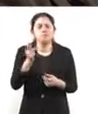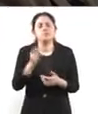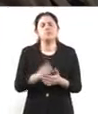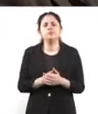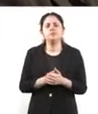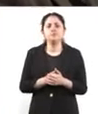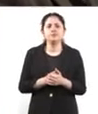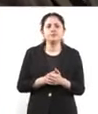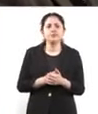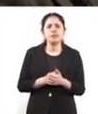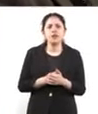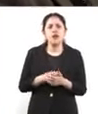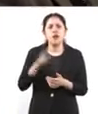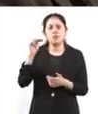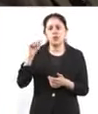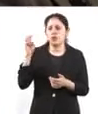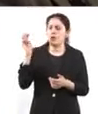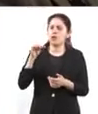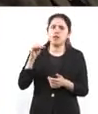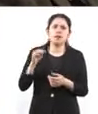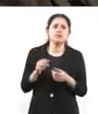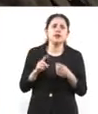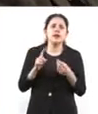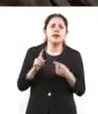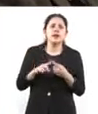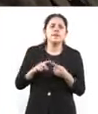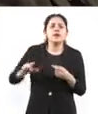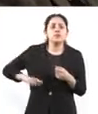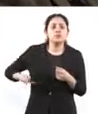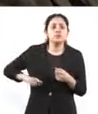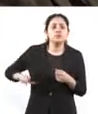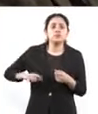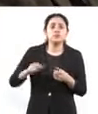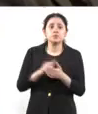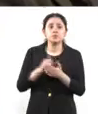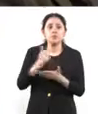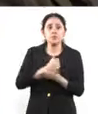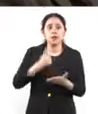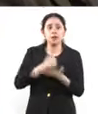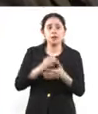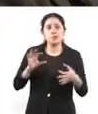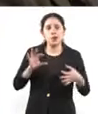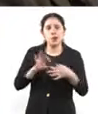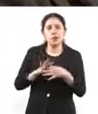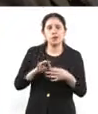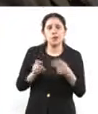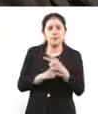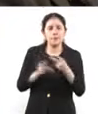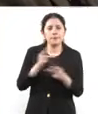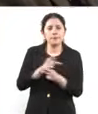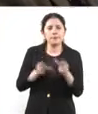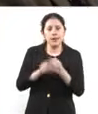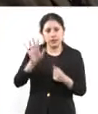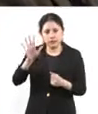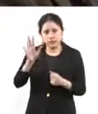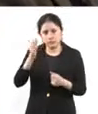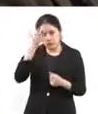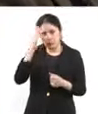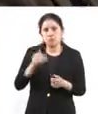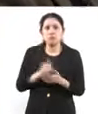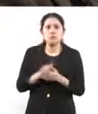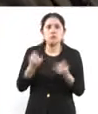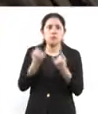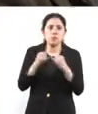UNAM ha buscado el gobierno de la ciudad por el tema de la toma en la prepa 5. Sabemos que hay autonomía, pero no sé si ya